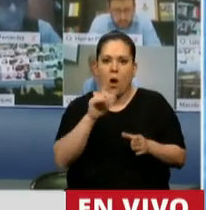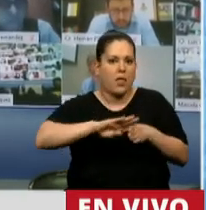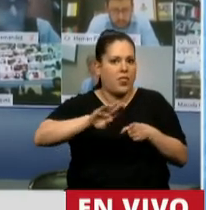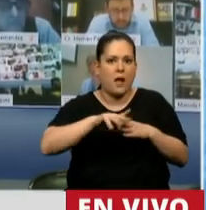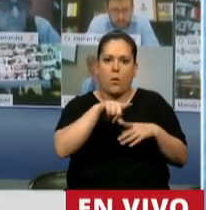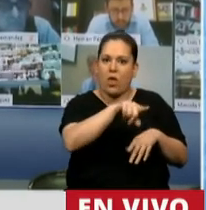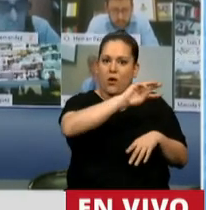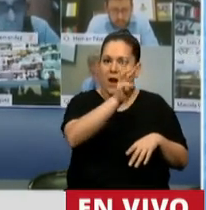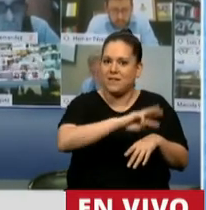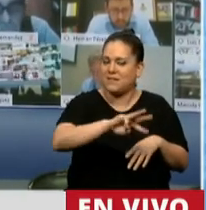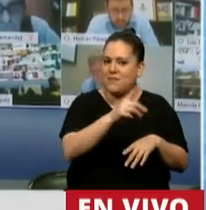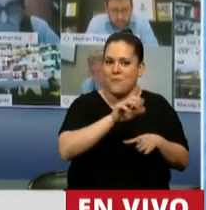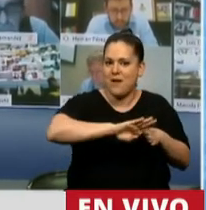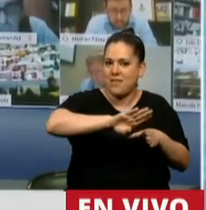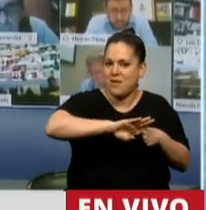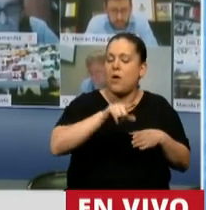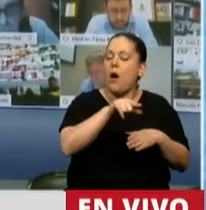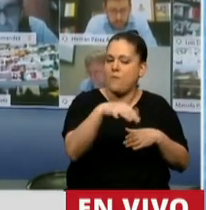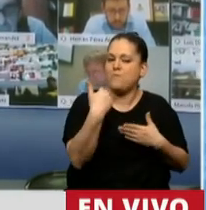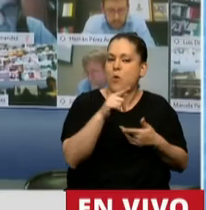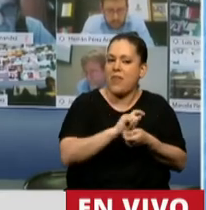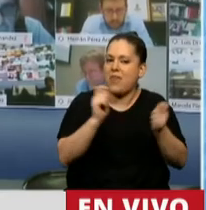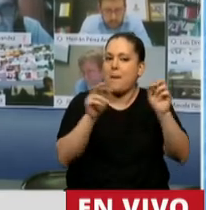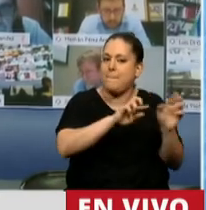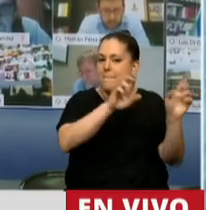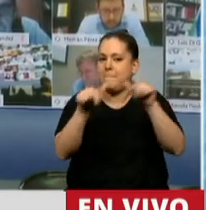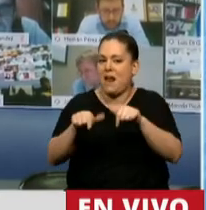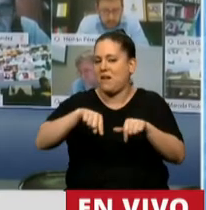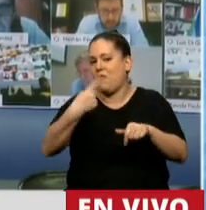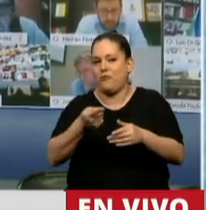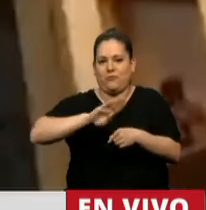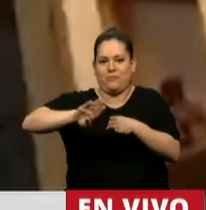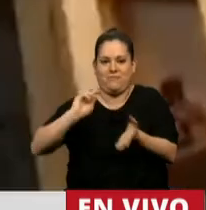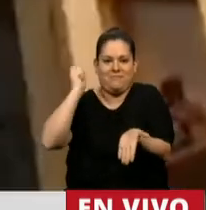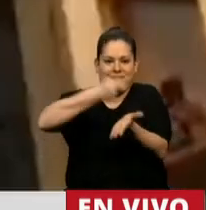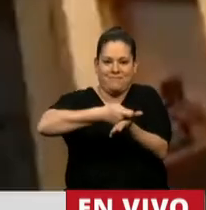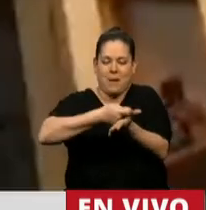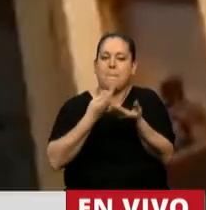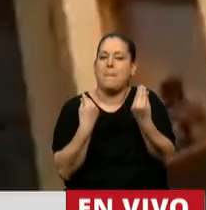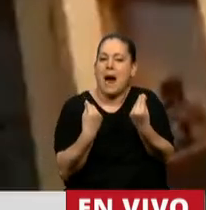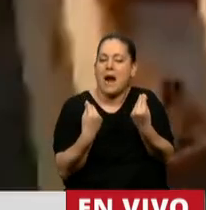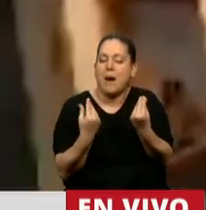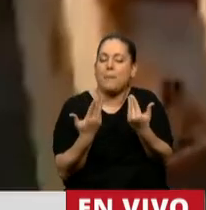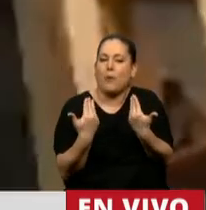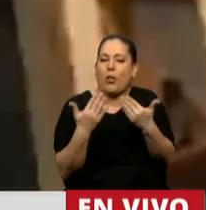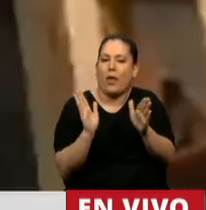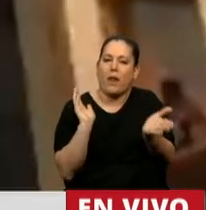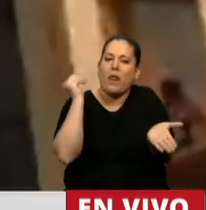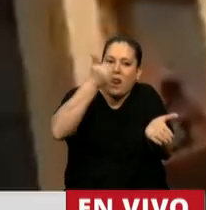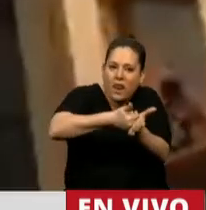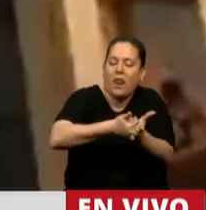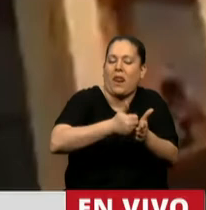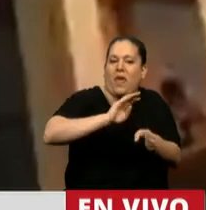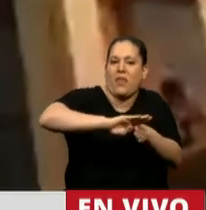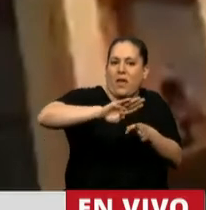refinanciar, esto va a dar realmente una gran facilidad a las provincias para poder financiar sus